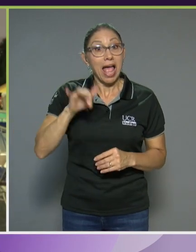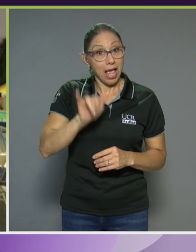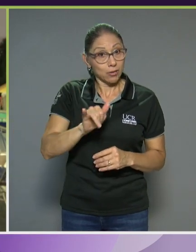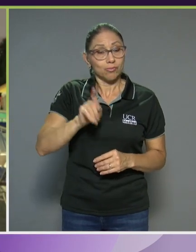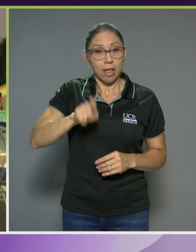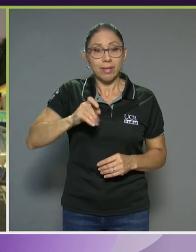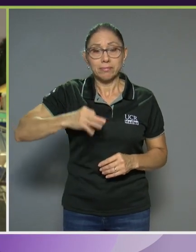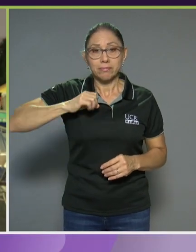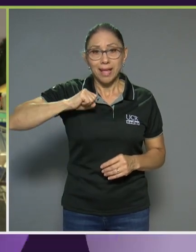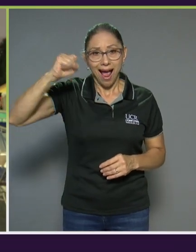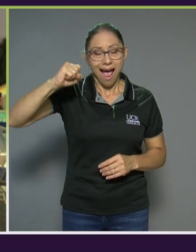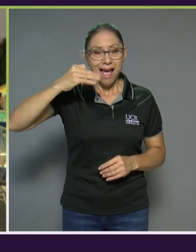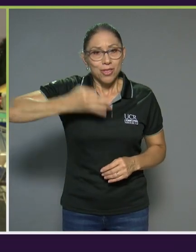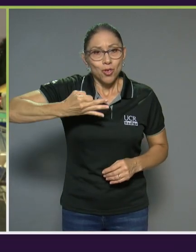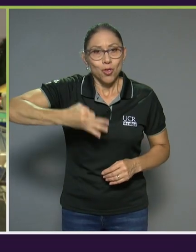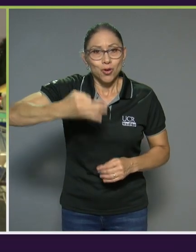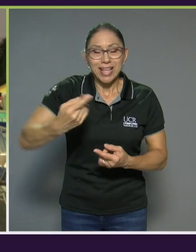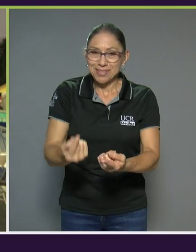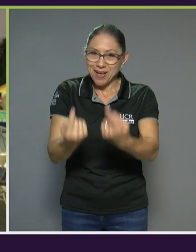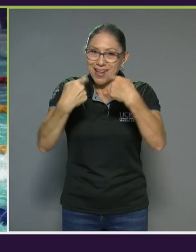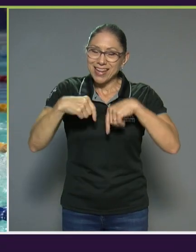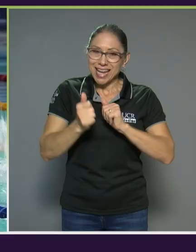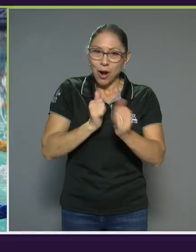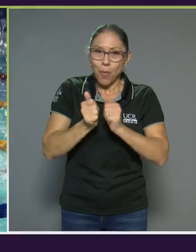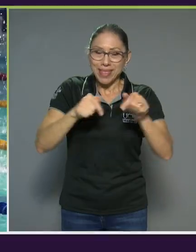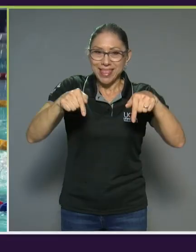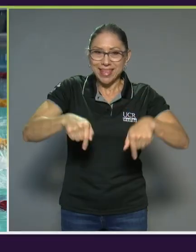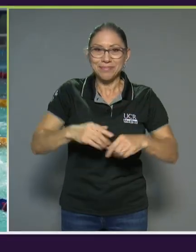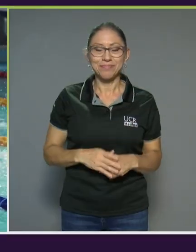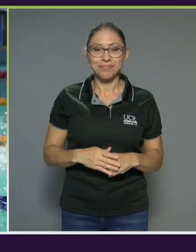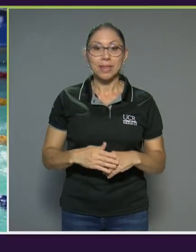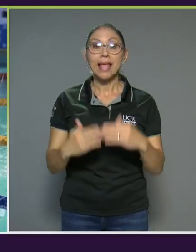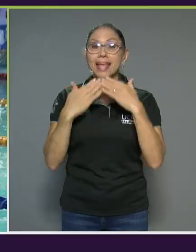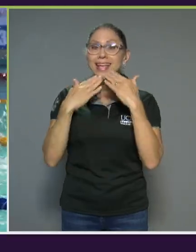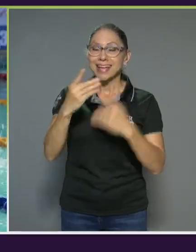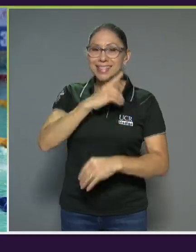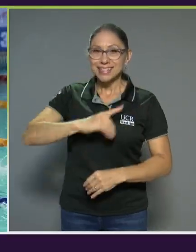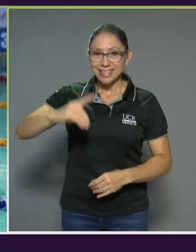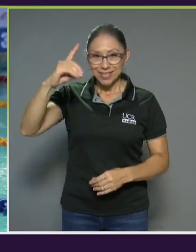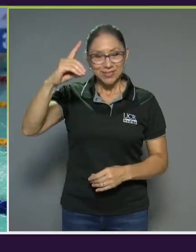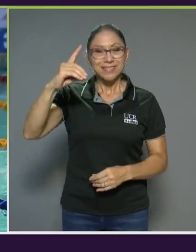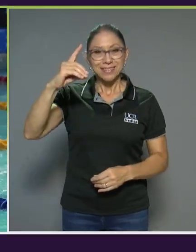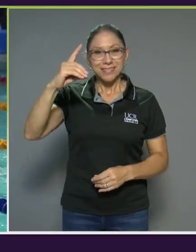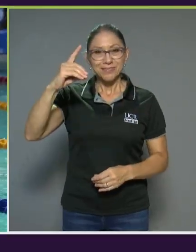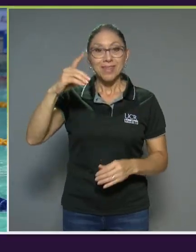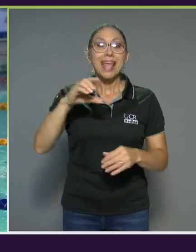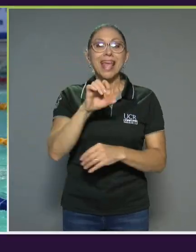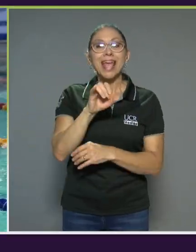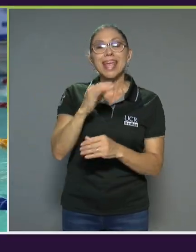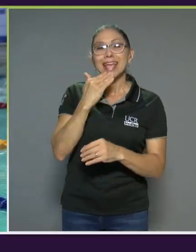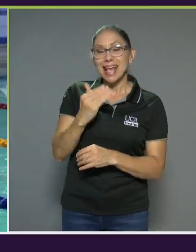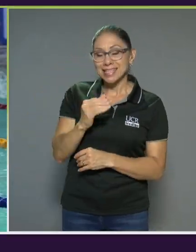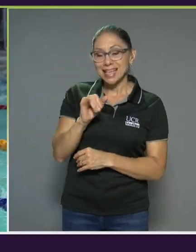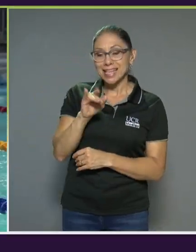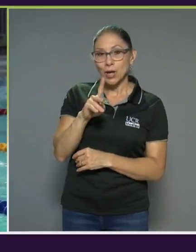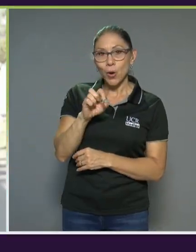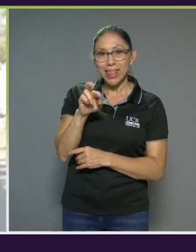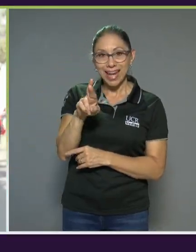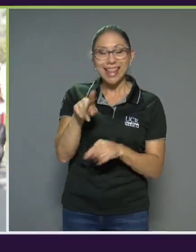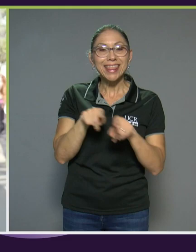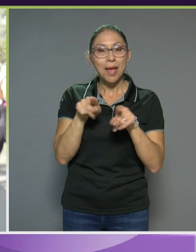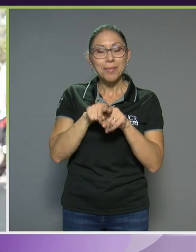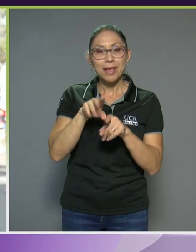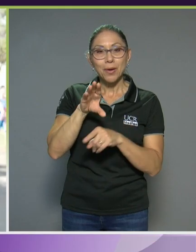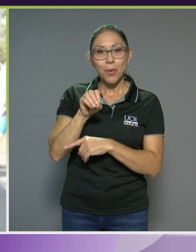para venir acá a competir. Gracias a Dios y a Delicoder y a Codea que nos da esta gran